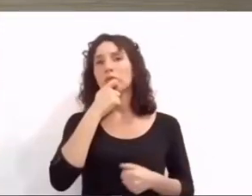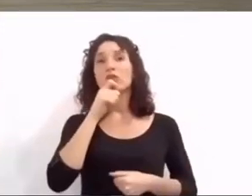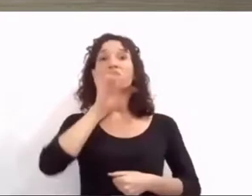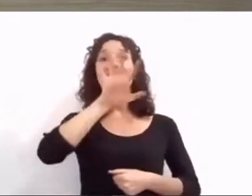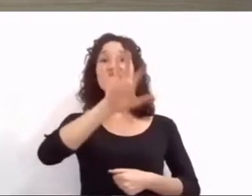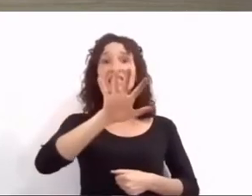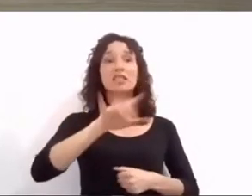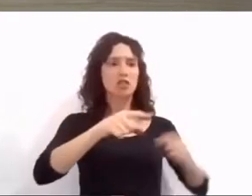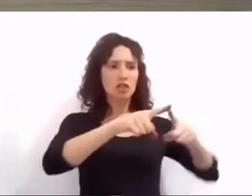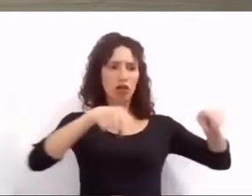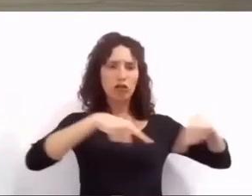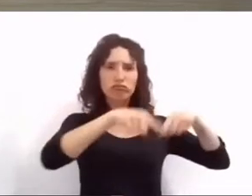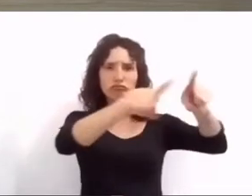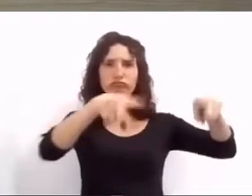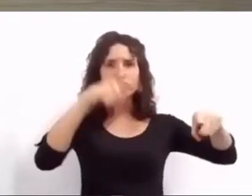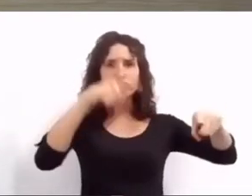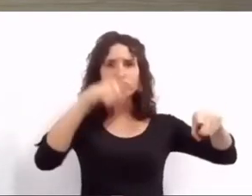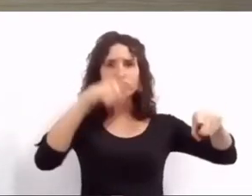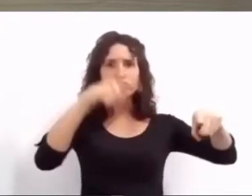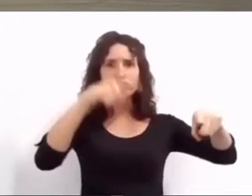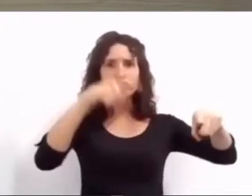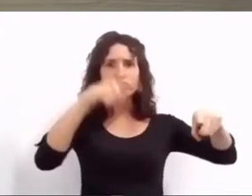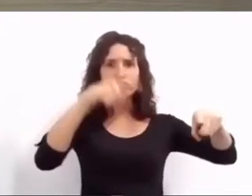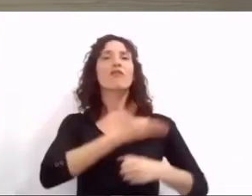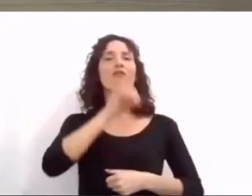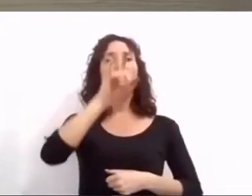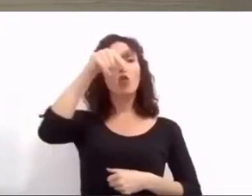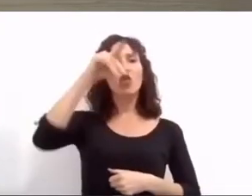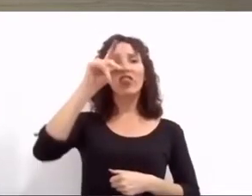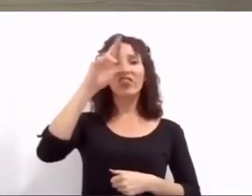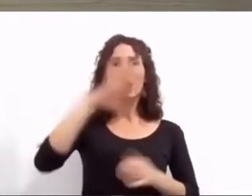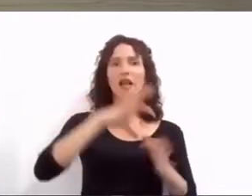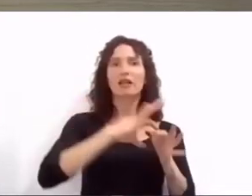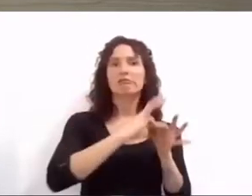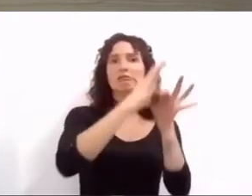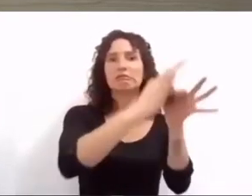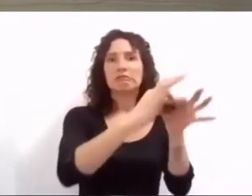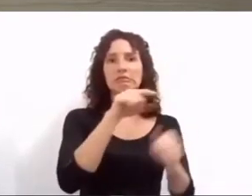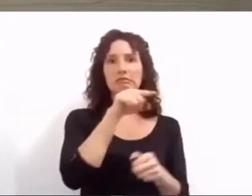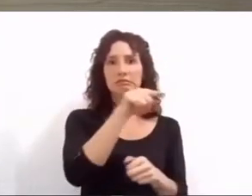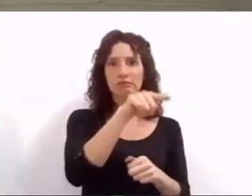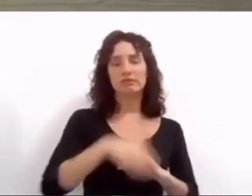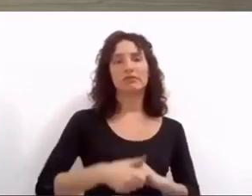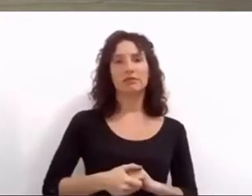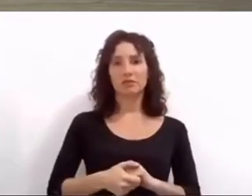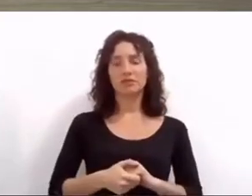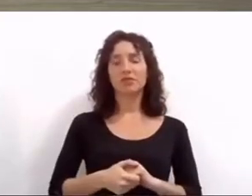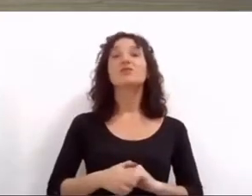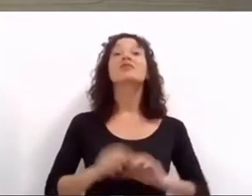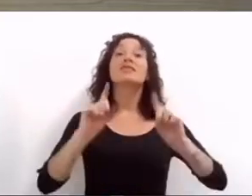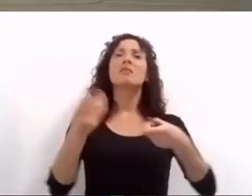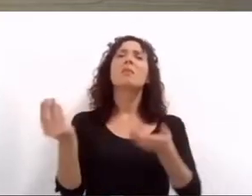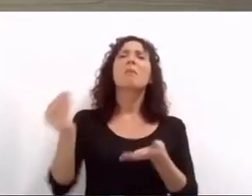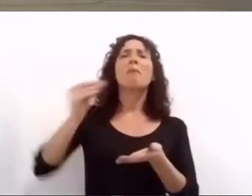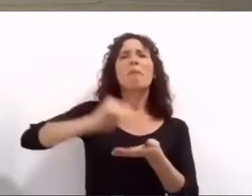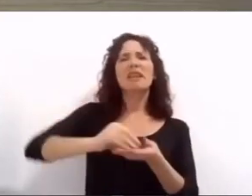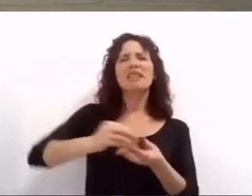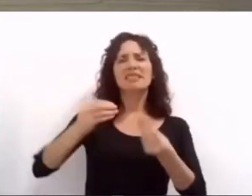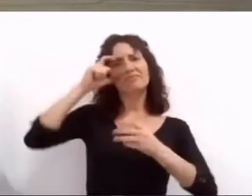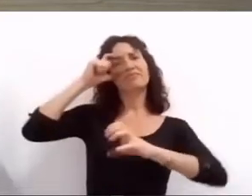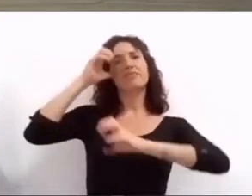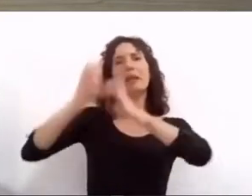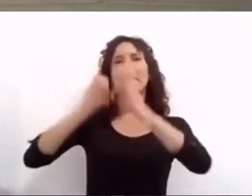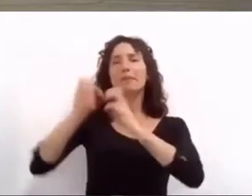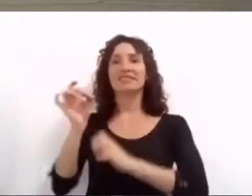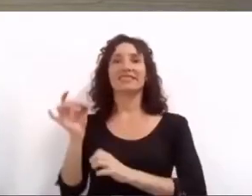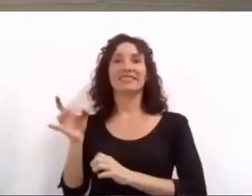con la empresa Fundar ubicado en calle Baigorria y Circunvalación además proyectamos otro convenio similar con la empresa ferroviaria